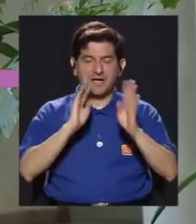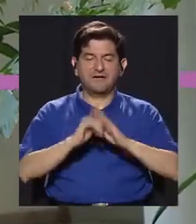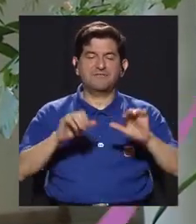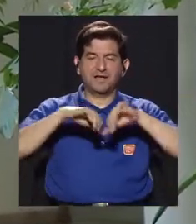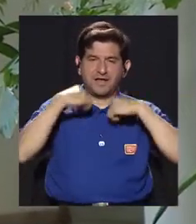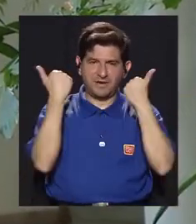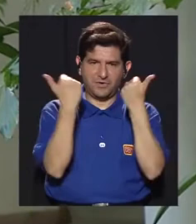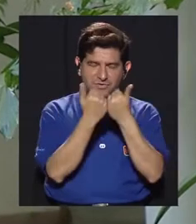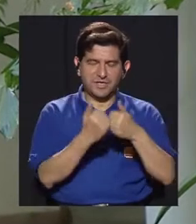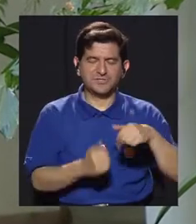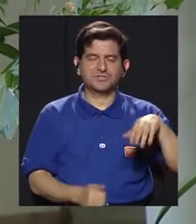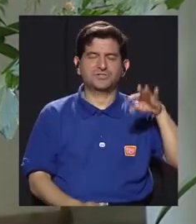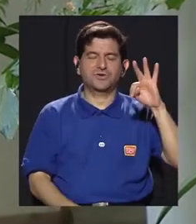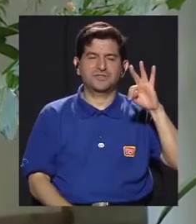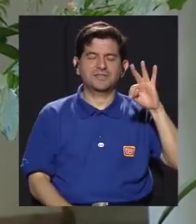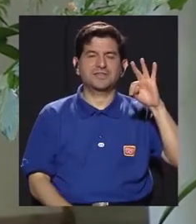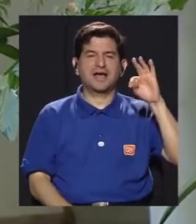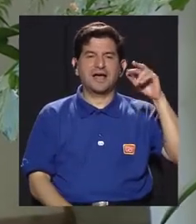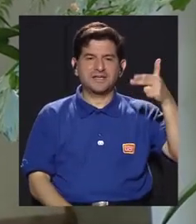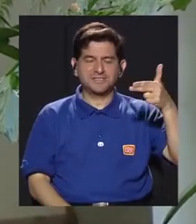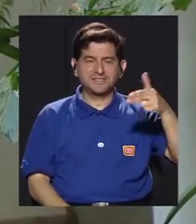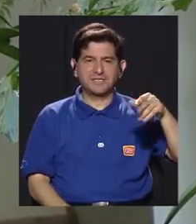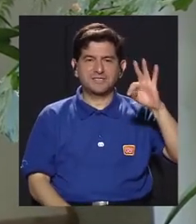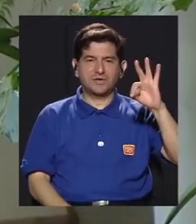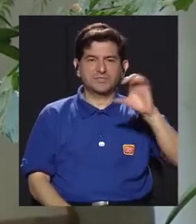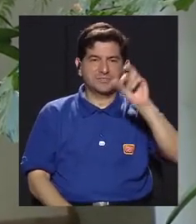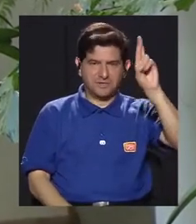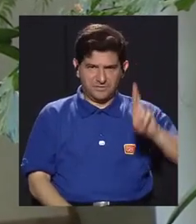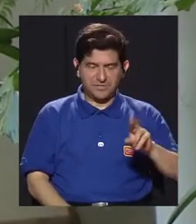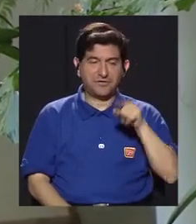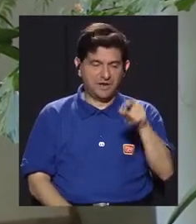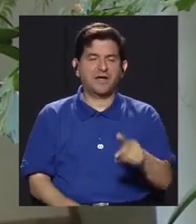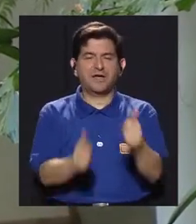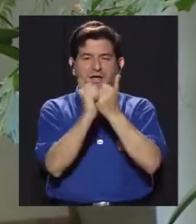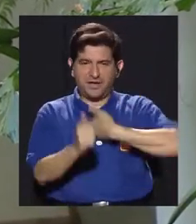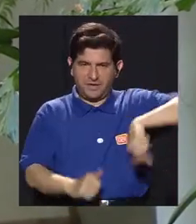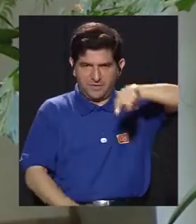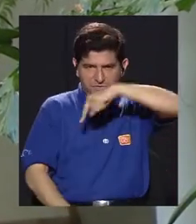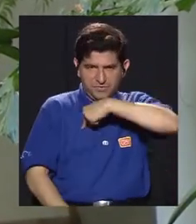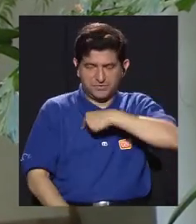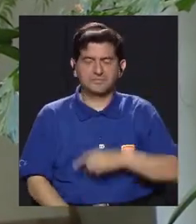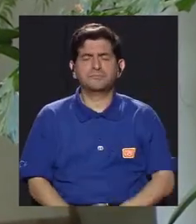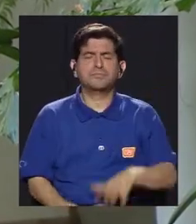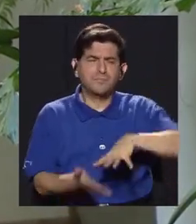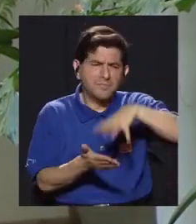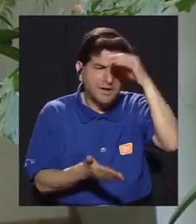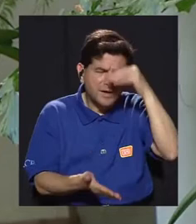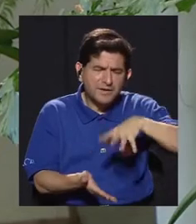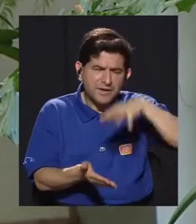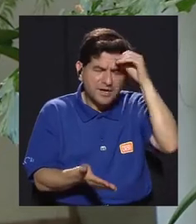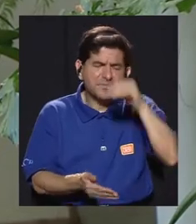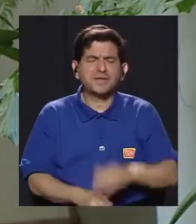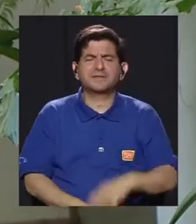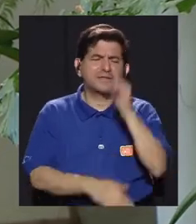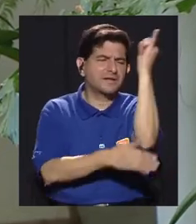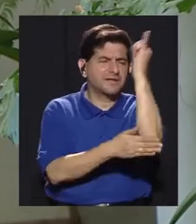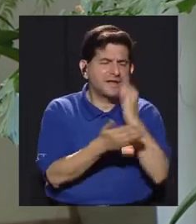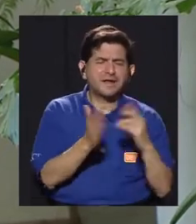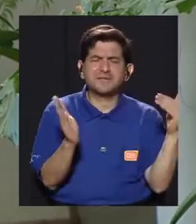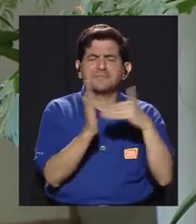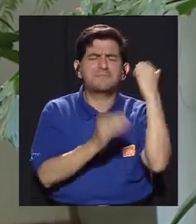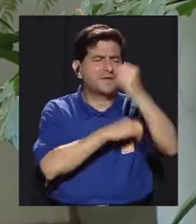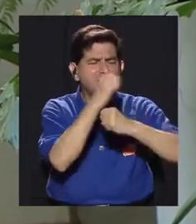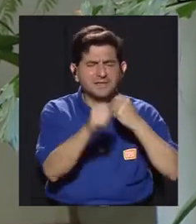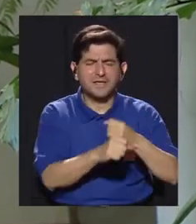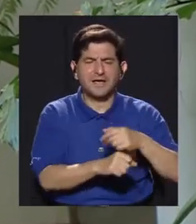estuvimos conversando con la asociación de Tai Chi Taoista de Costa Rica quienes muy gentilmente nos acompañaron y estuvimos aprendiendo más acerca